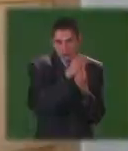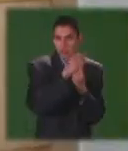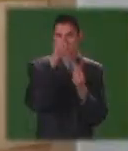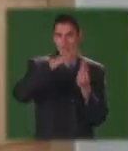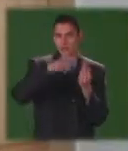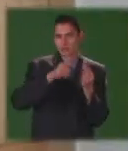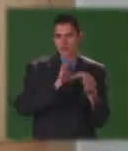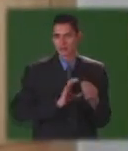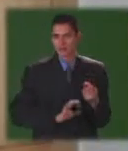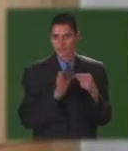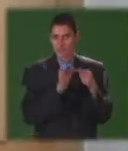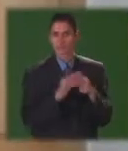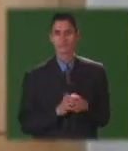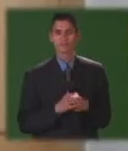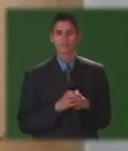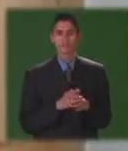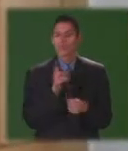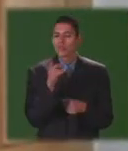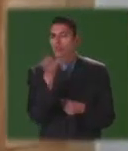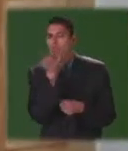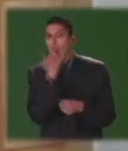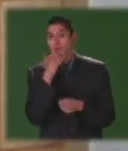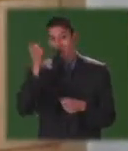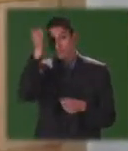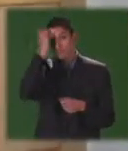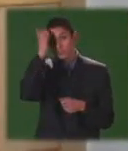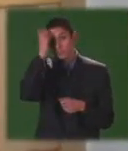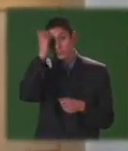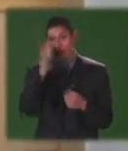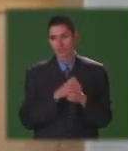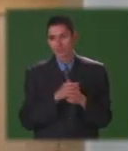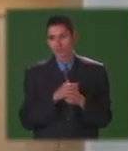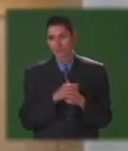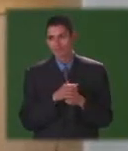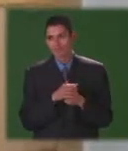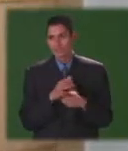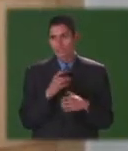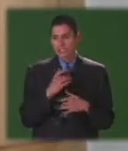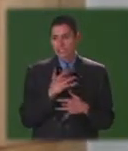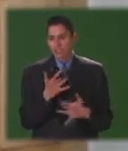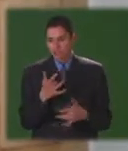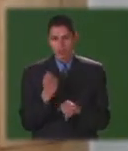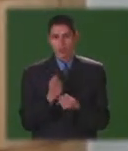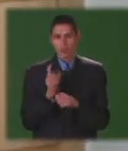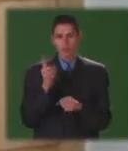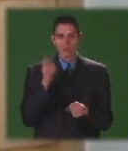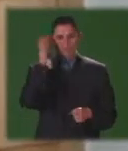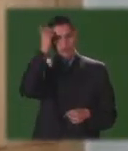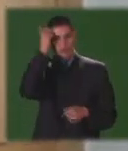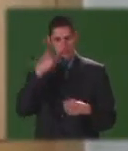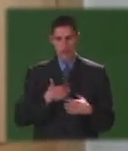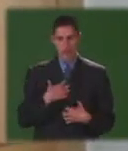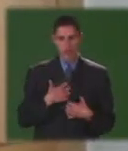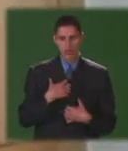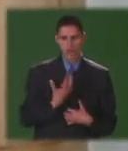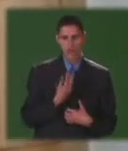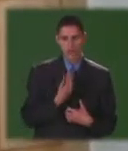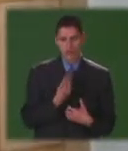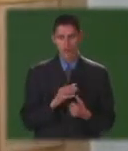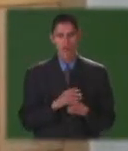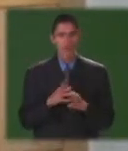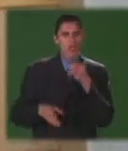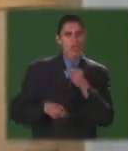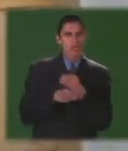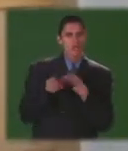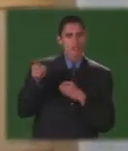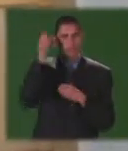Otro es que los docentes no se atreven porque tienen mucho miedo porque ellos piensan que que